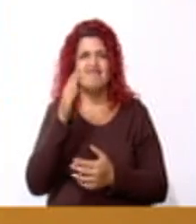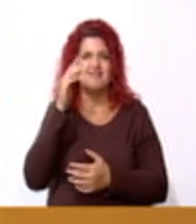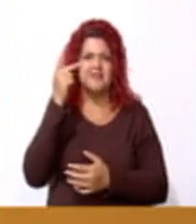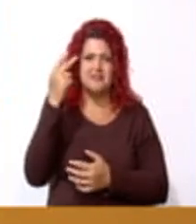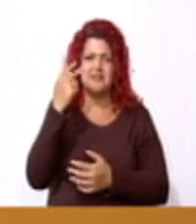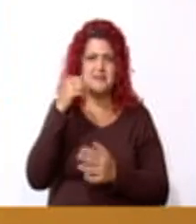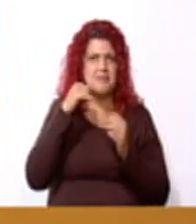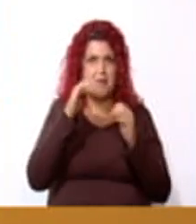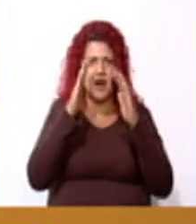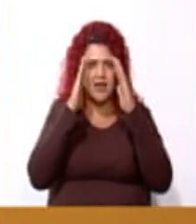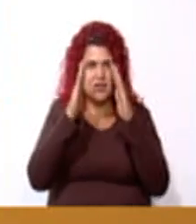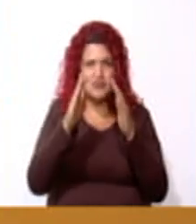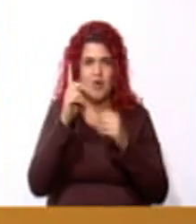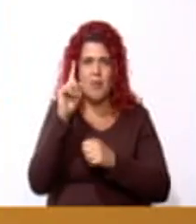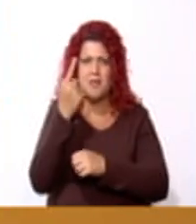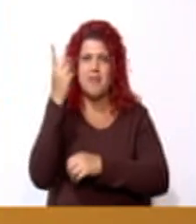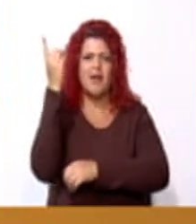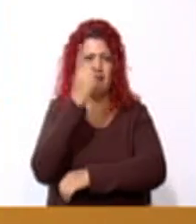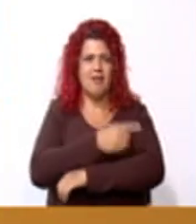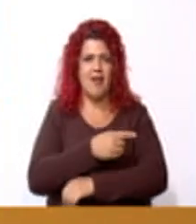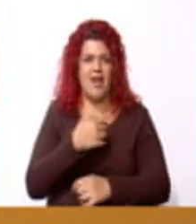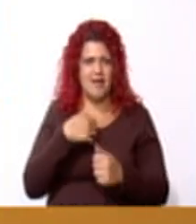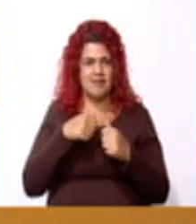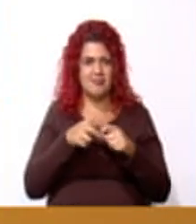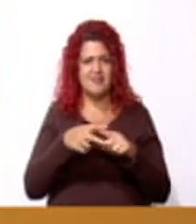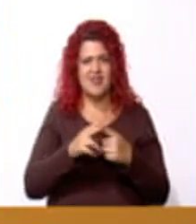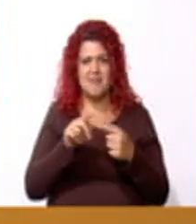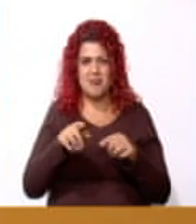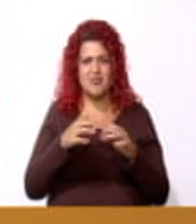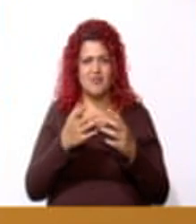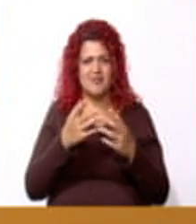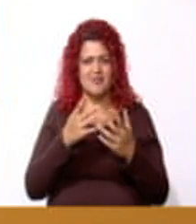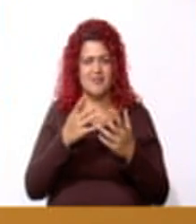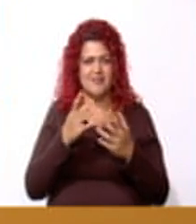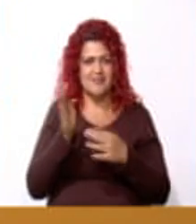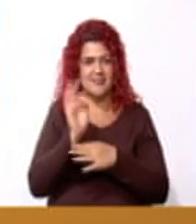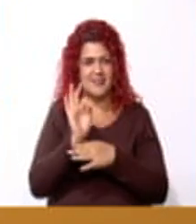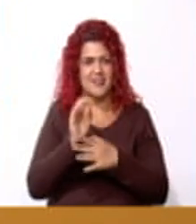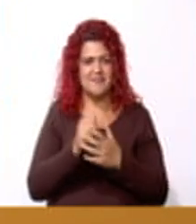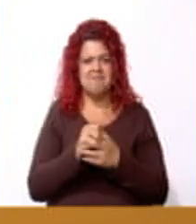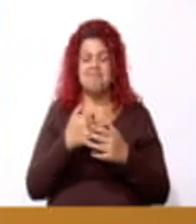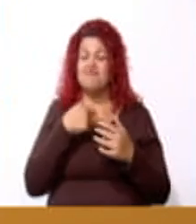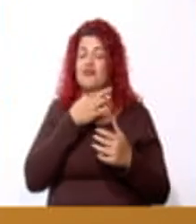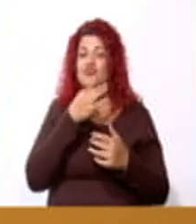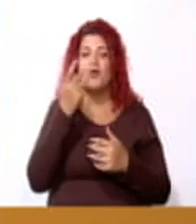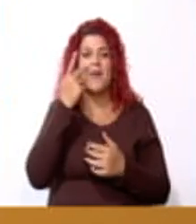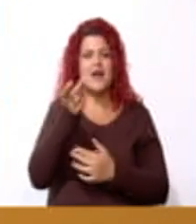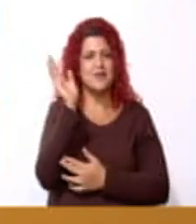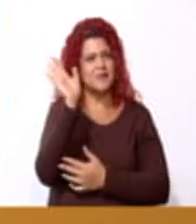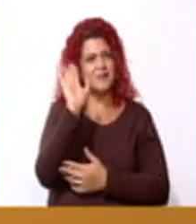primer día que iniciamos con nuestro programa en las clases de matemática. Un gusto verlos. ¡Nos vemos!